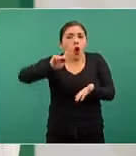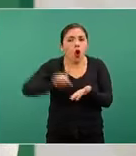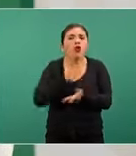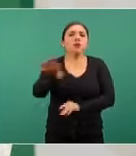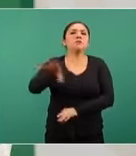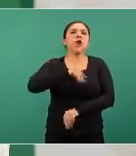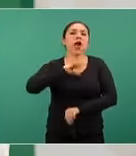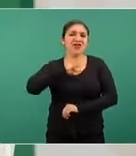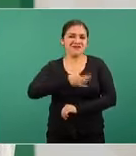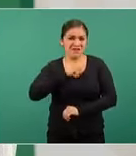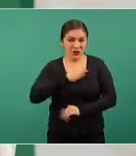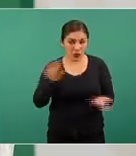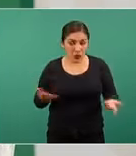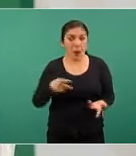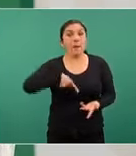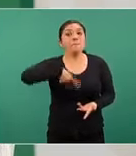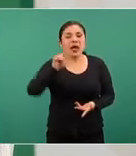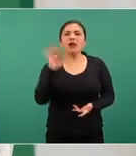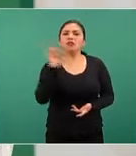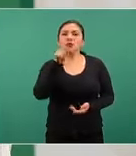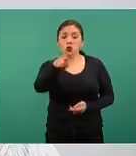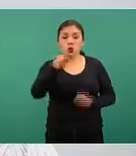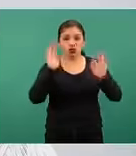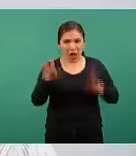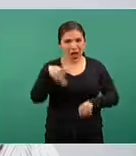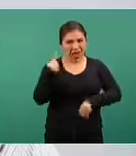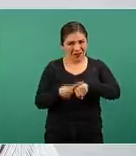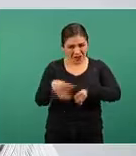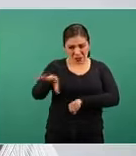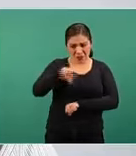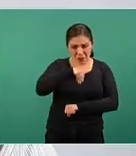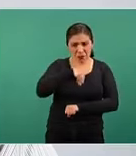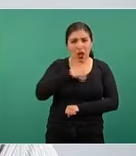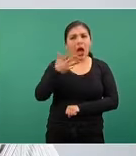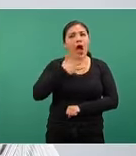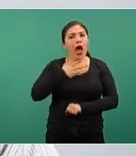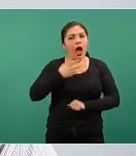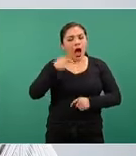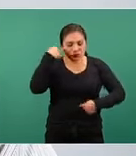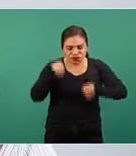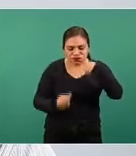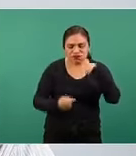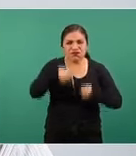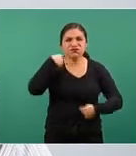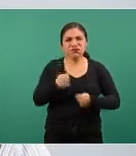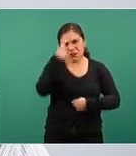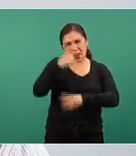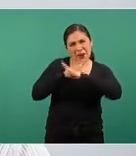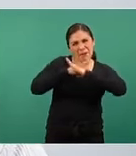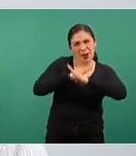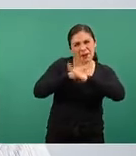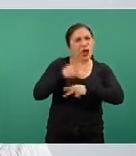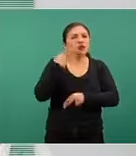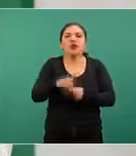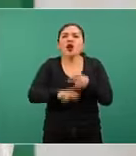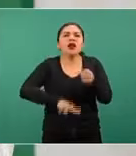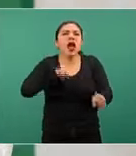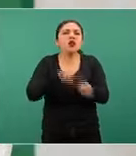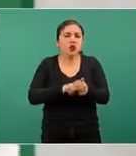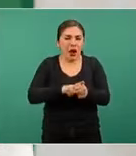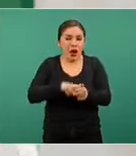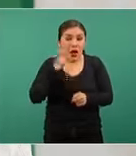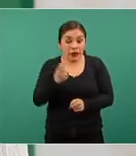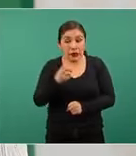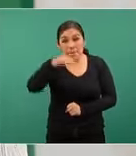Sin embargo, si yo ya enfermé y tengo anticuerpos naturales generados por la enfermedad, la